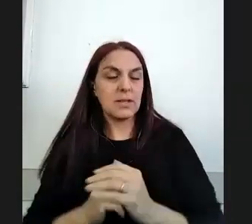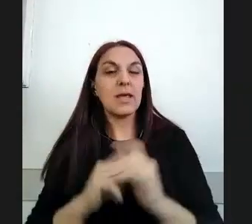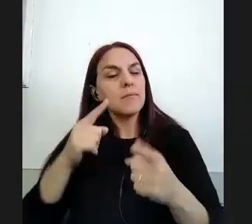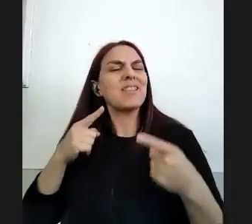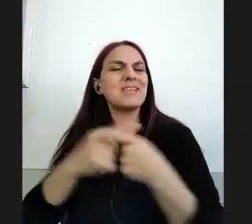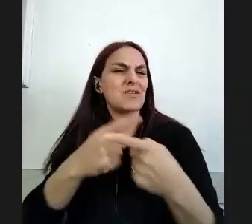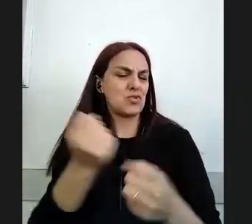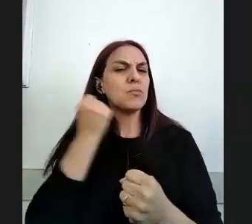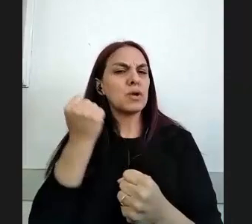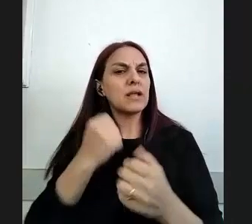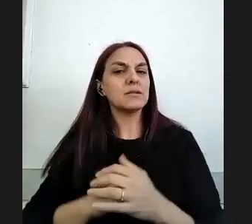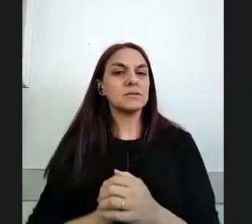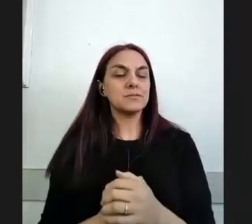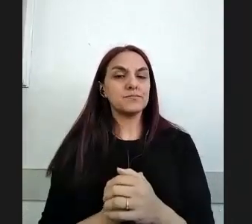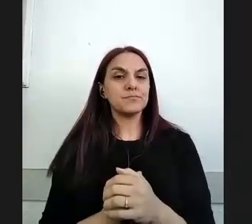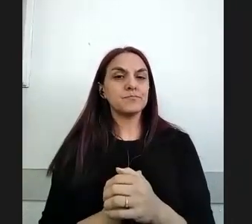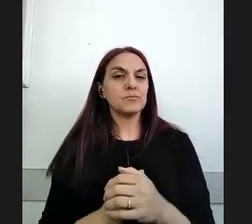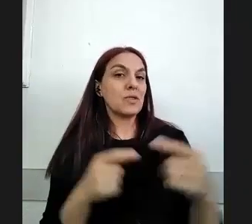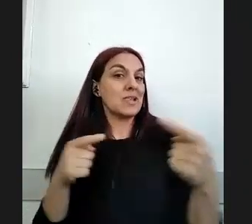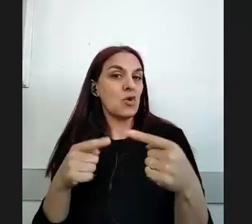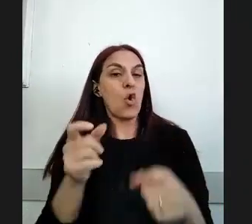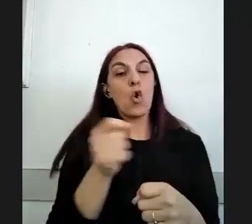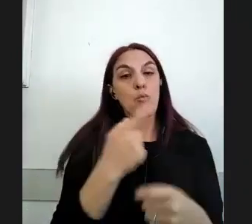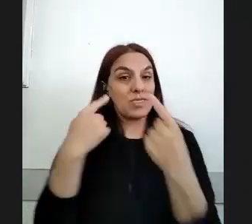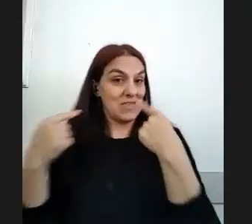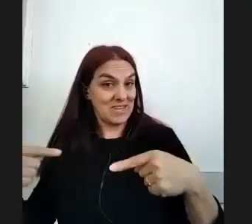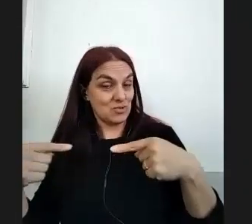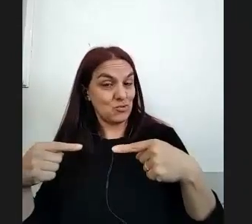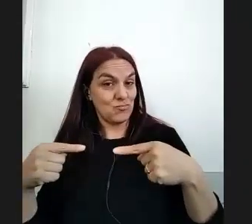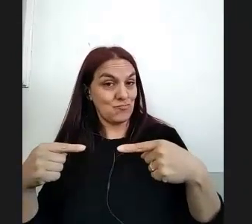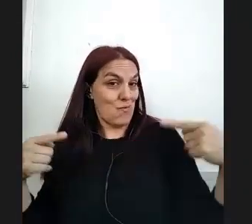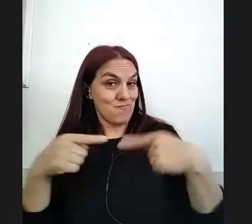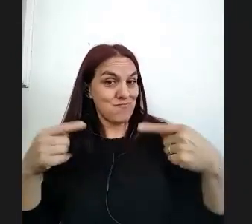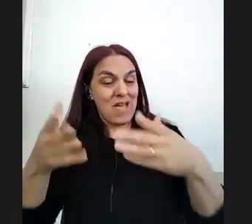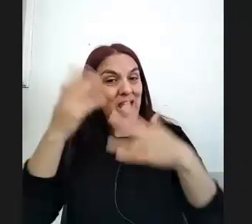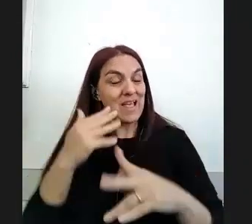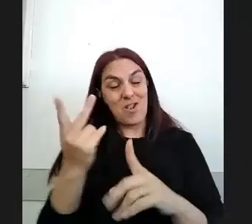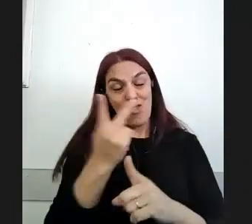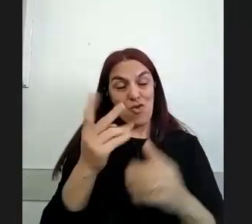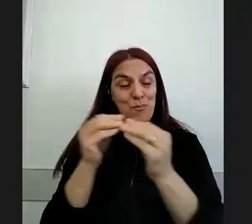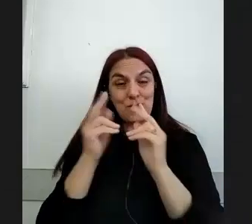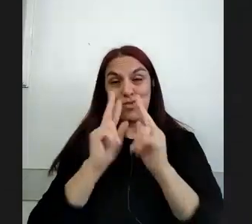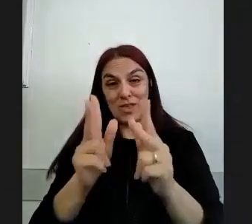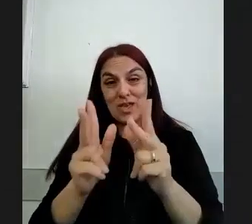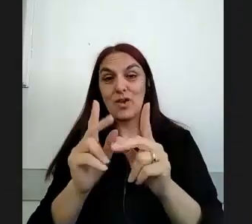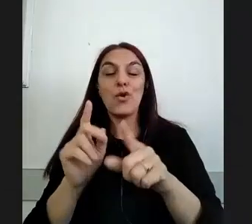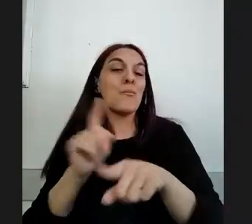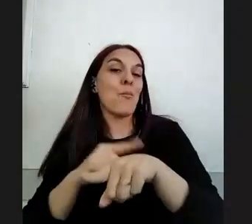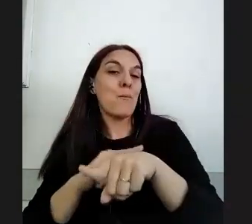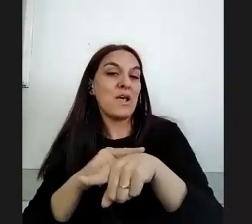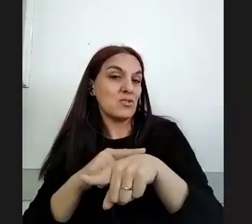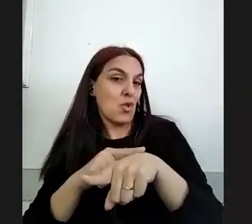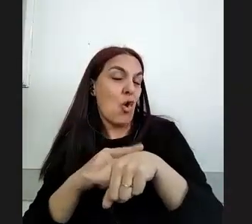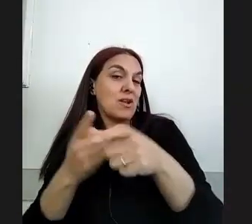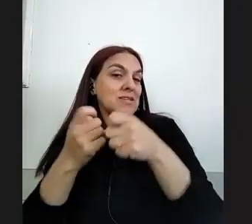sea esta cuestión de la tensión entre lo común y lo diverso que lo ponía tanto Dris como María Laura al momento de trabajar